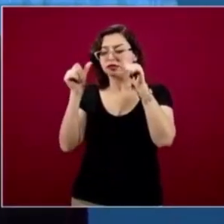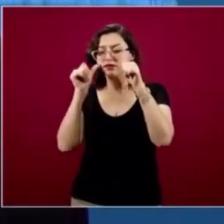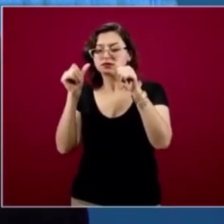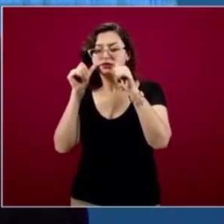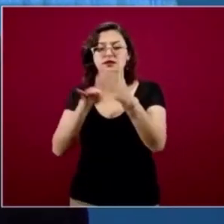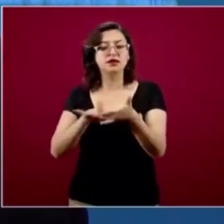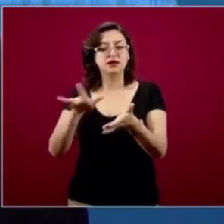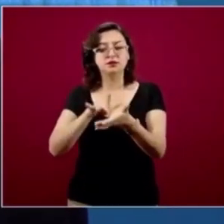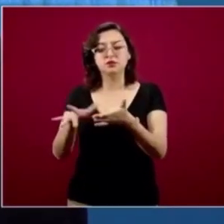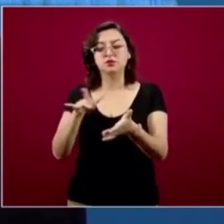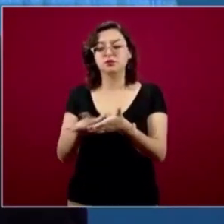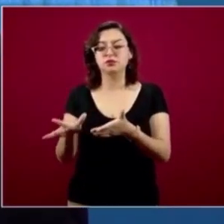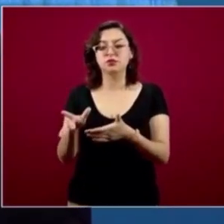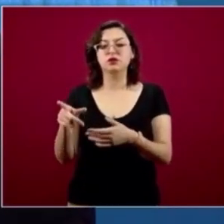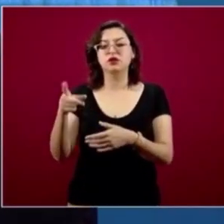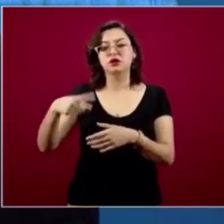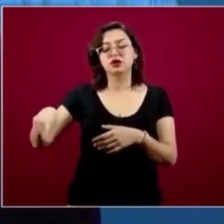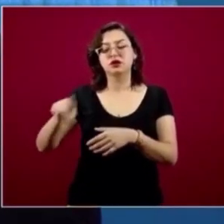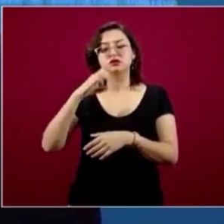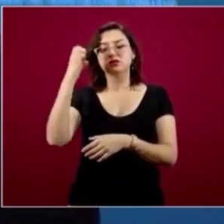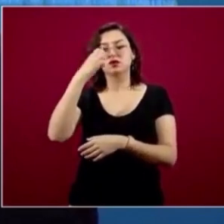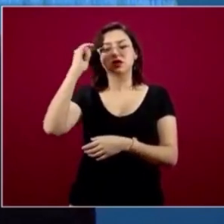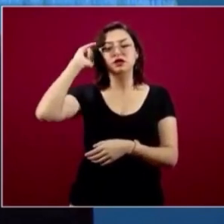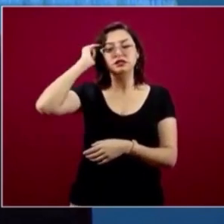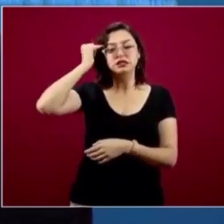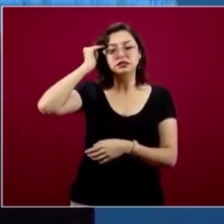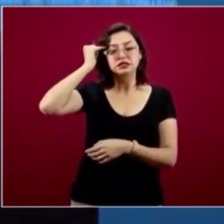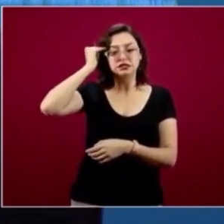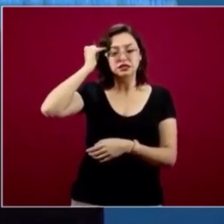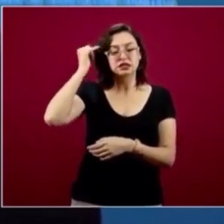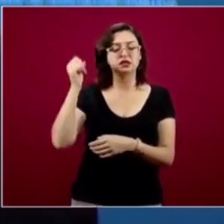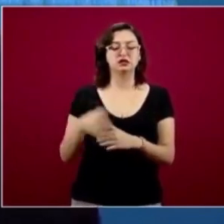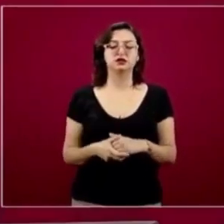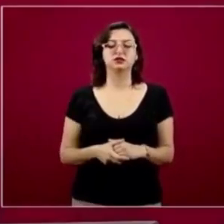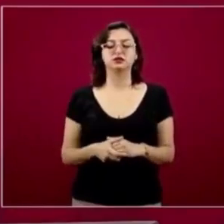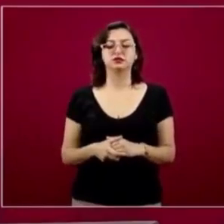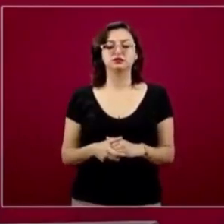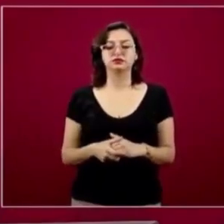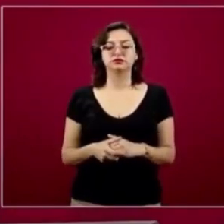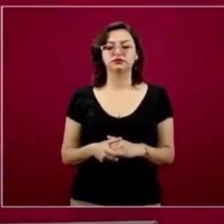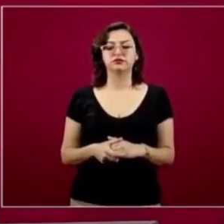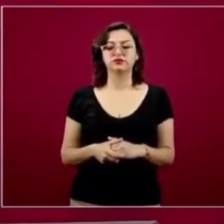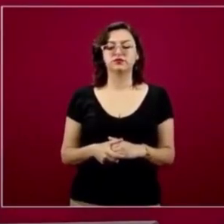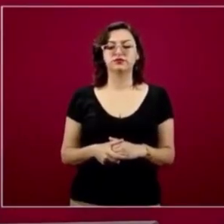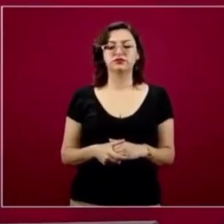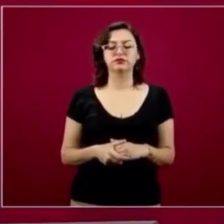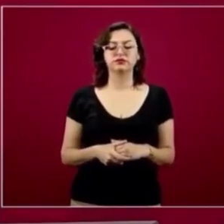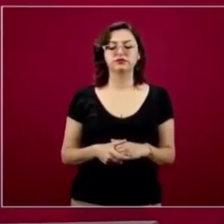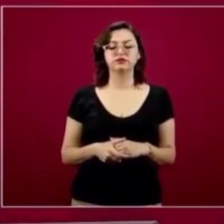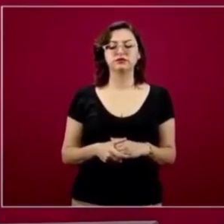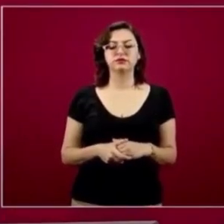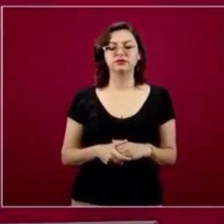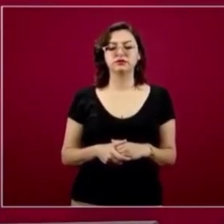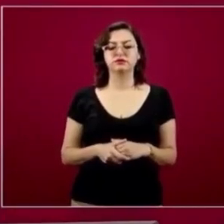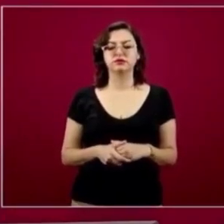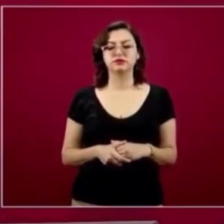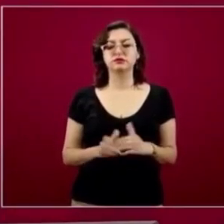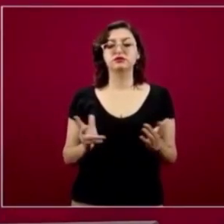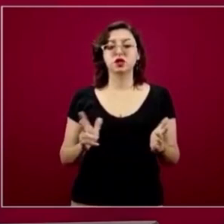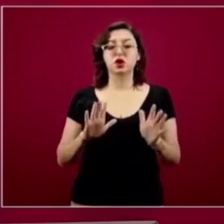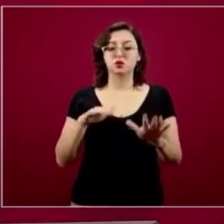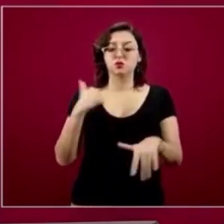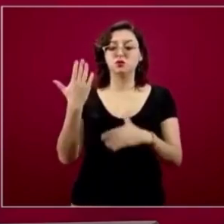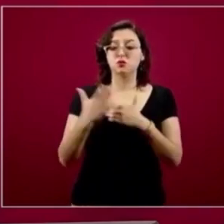fundamentalmente indígenas. Y ahora que tengamos la posibilidad, en cuanto tengamos un semáforo verde